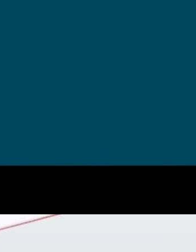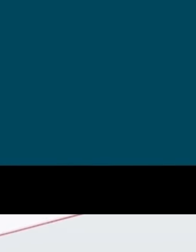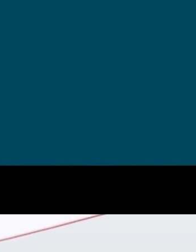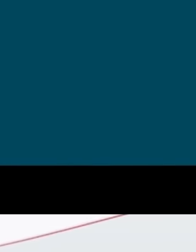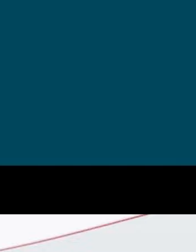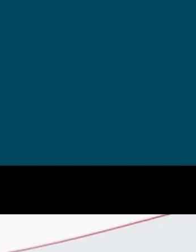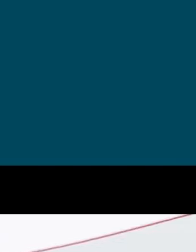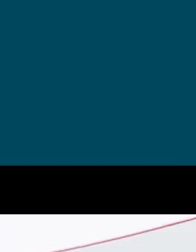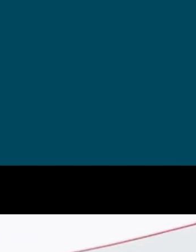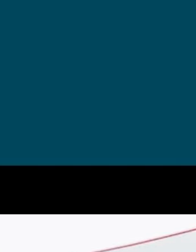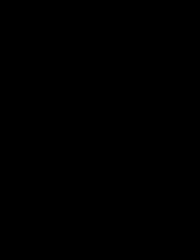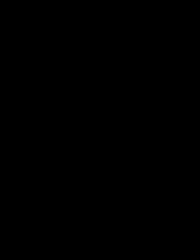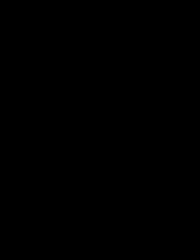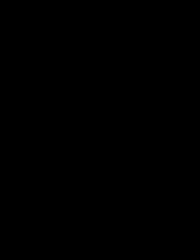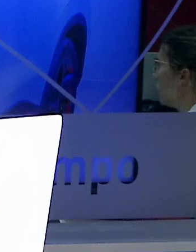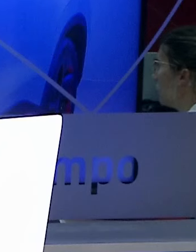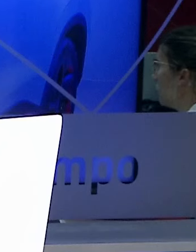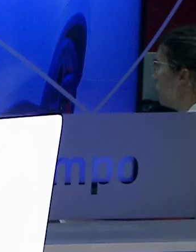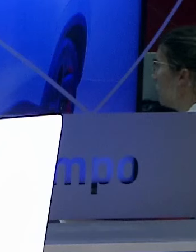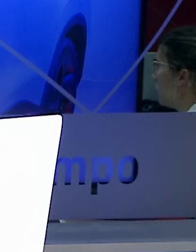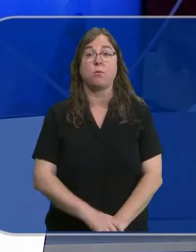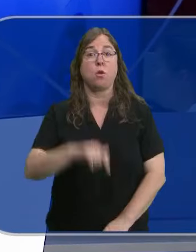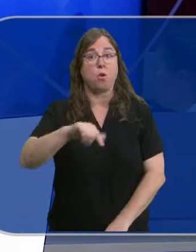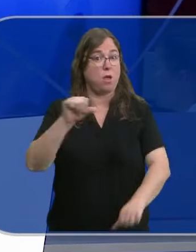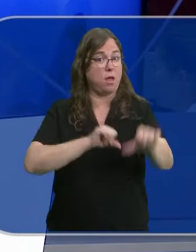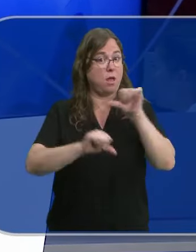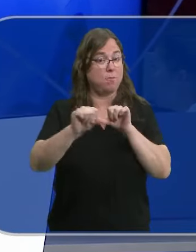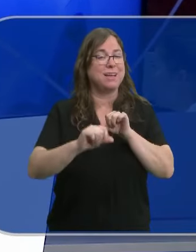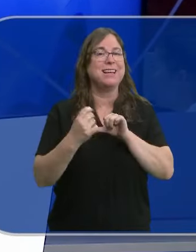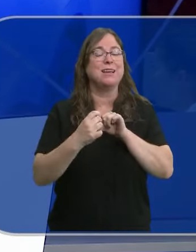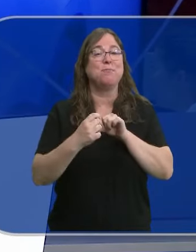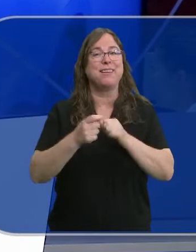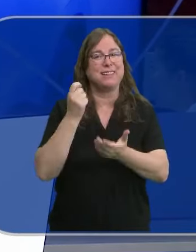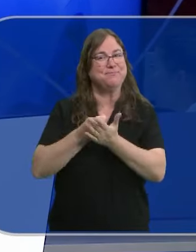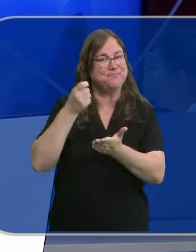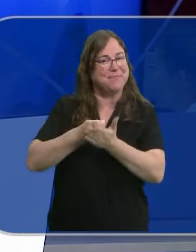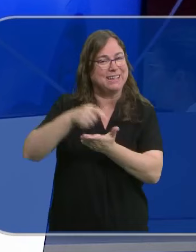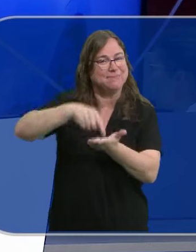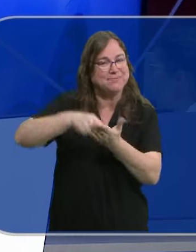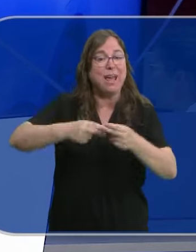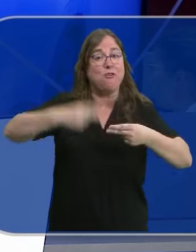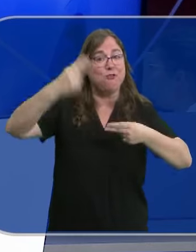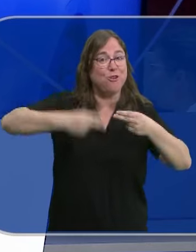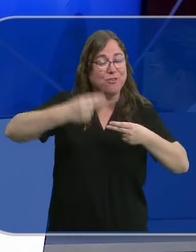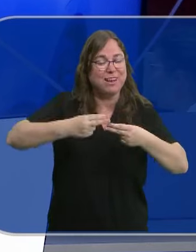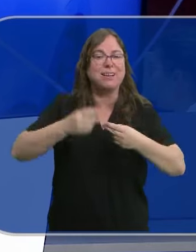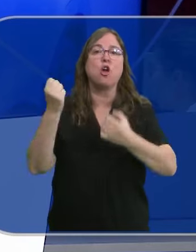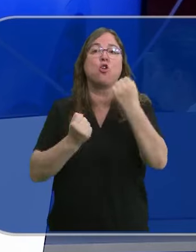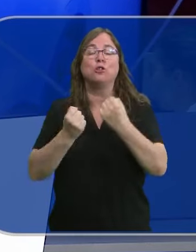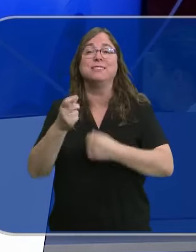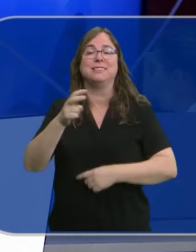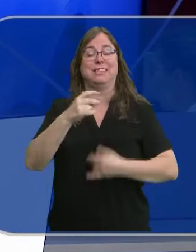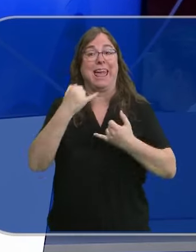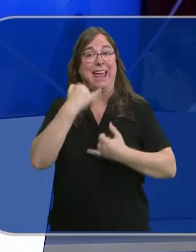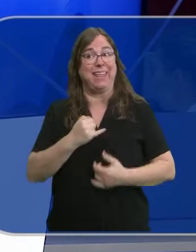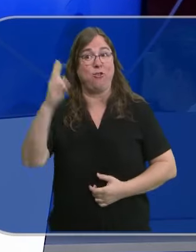y la vida se abre. Desde hoy se incrementan los aranceles a las importaciones de vehículos eléctricos procedentes de China